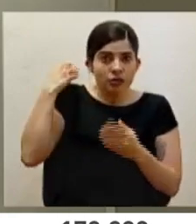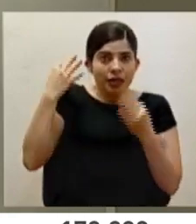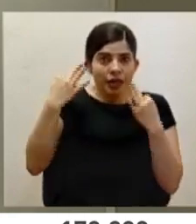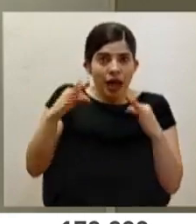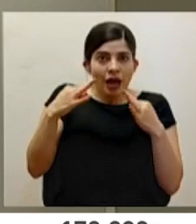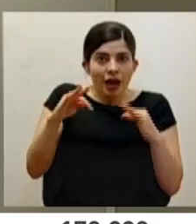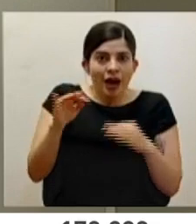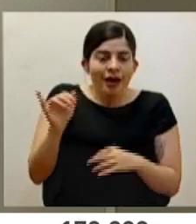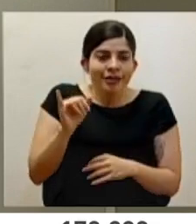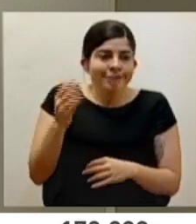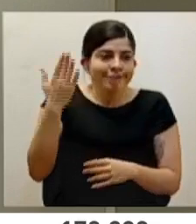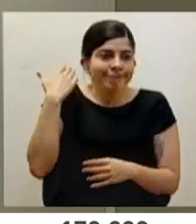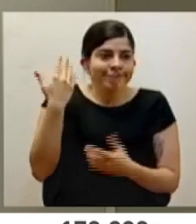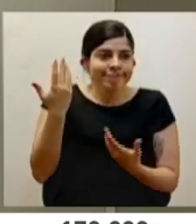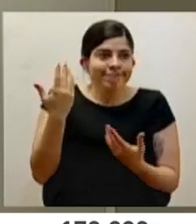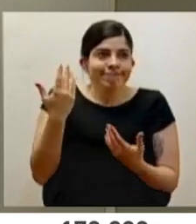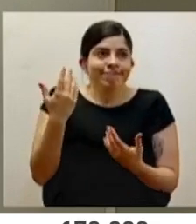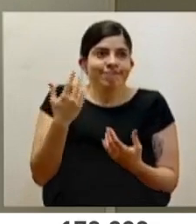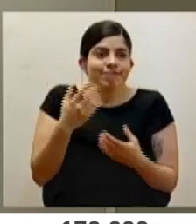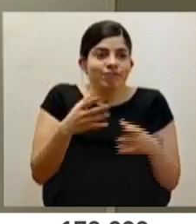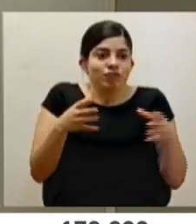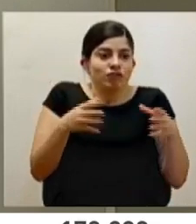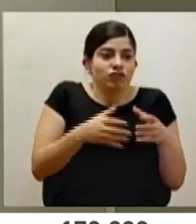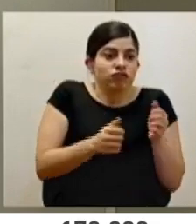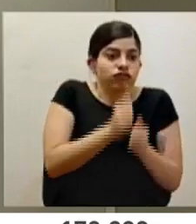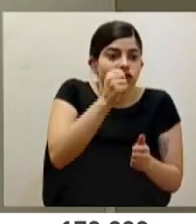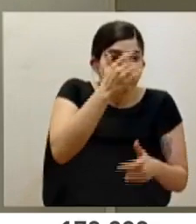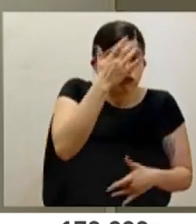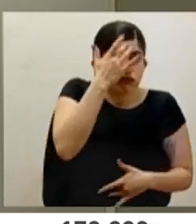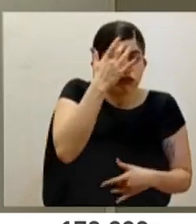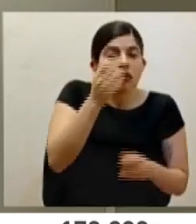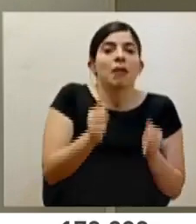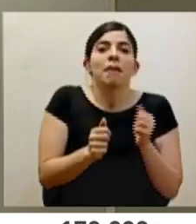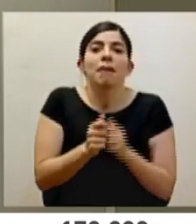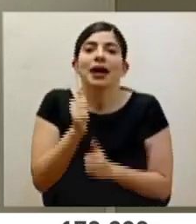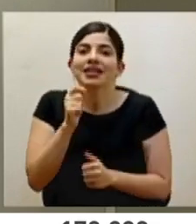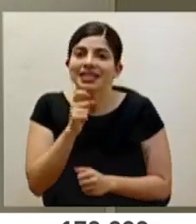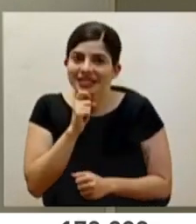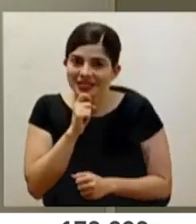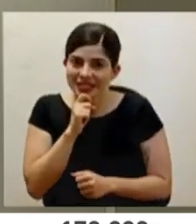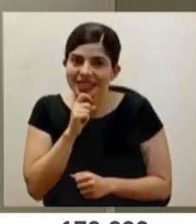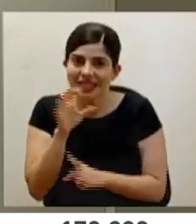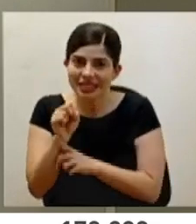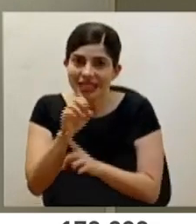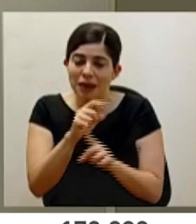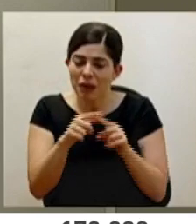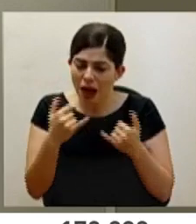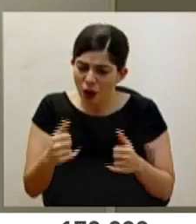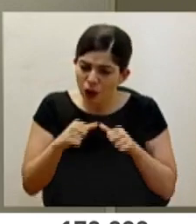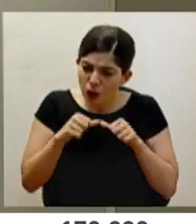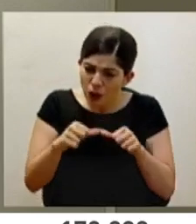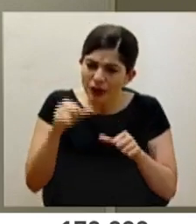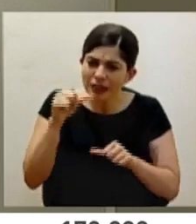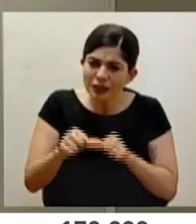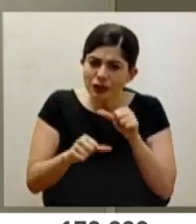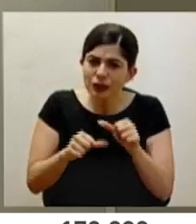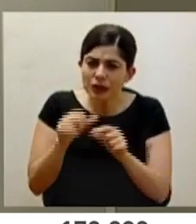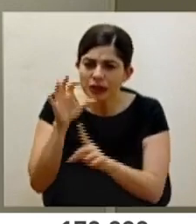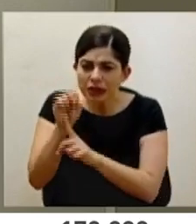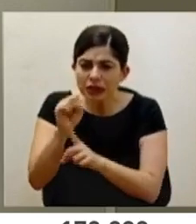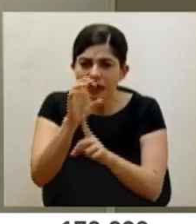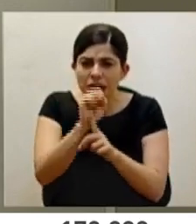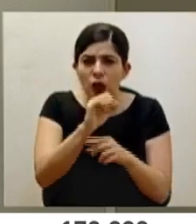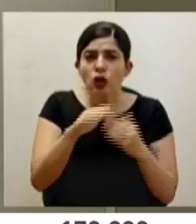Claro que cuando había una plétora o una cantidad mucho mayor de casos es mucho más difícil. Pero sí, se sigue haciendo ese esfuerzo por tener la trazabilidad mayor